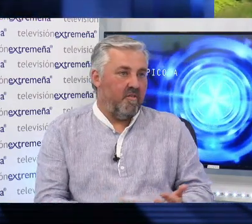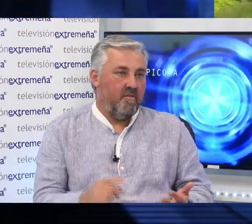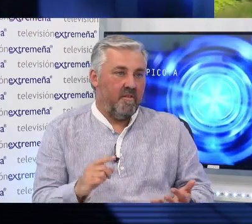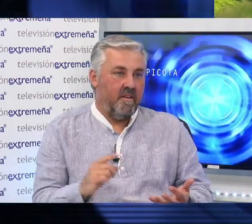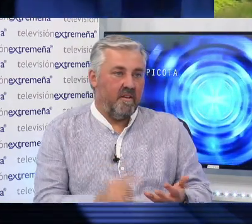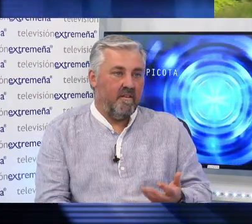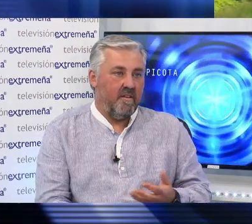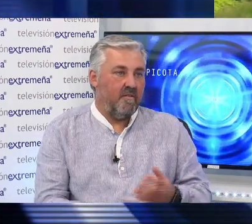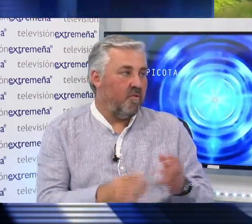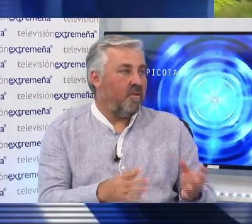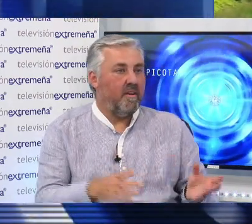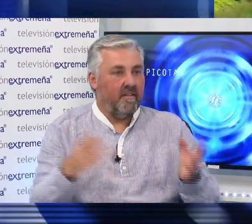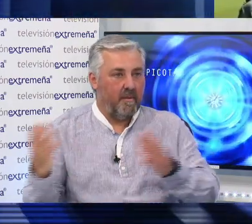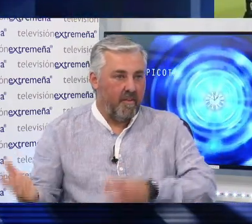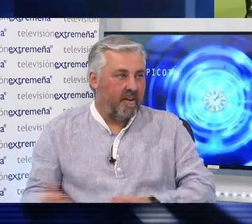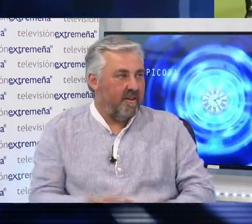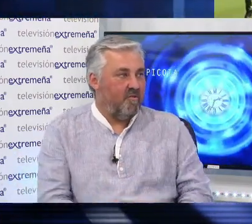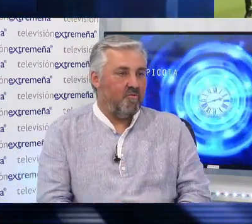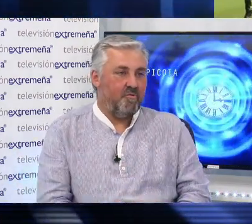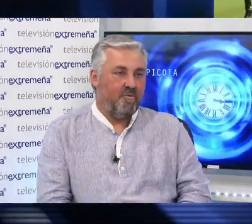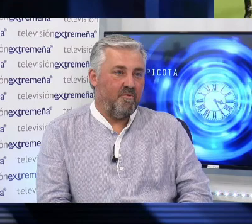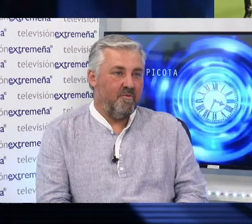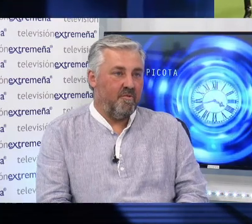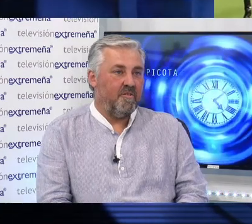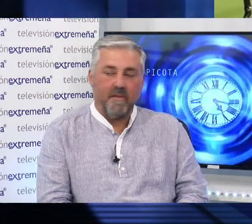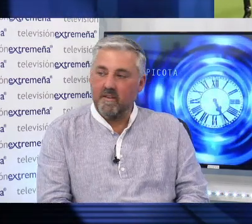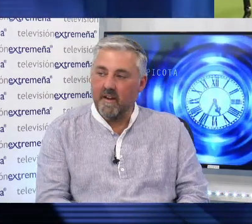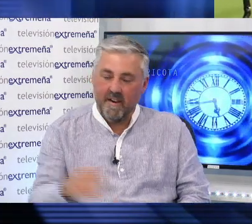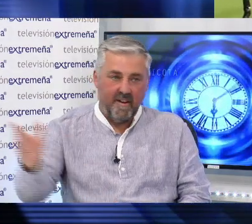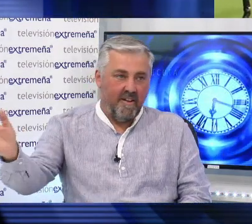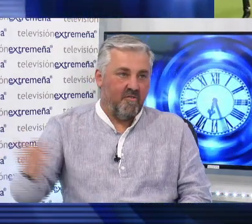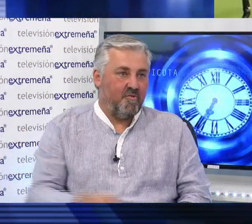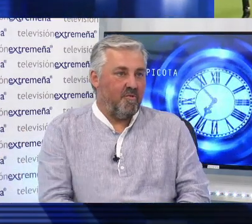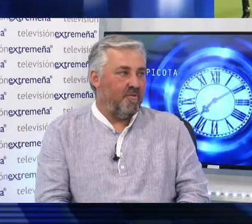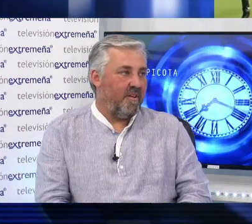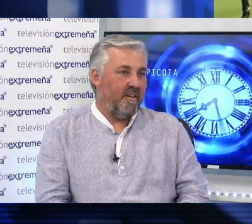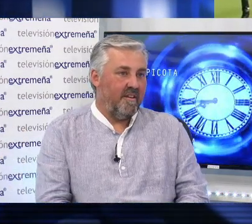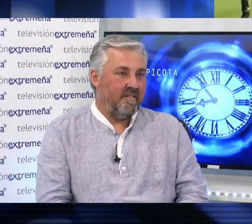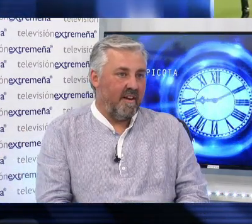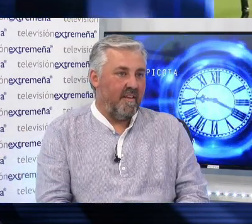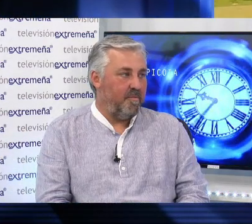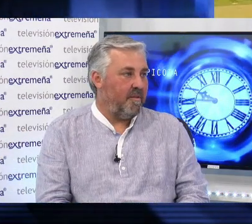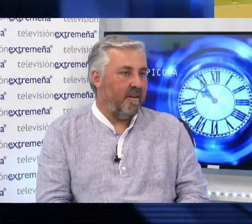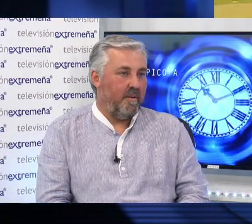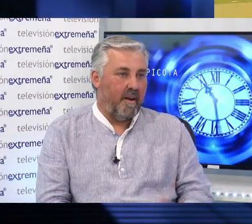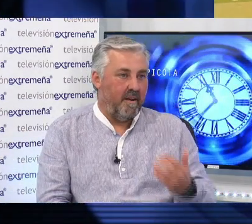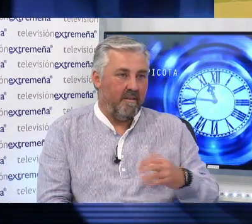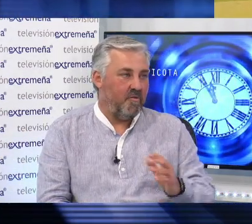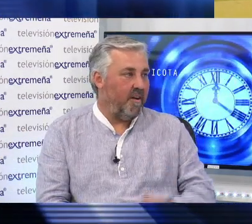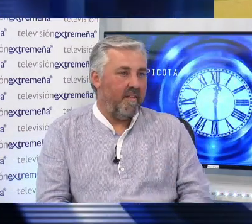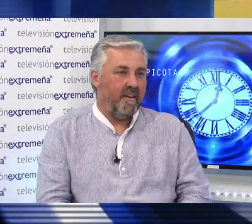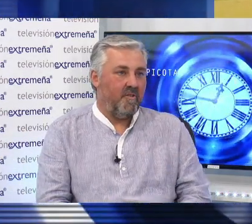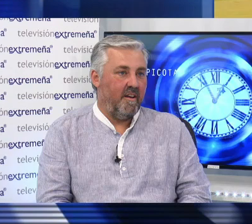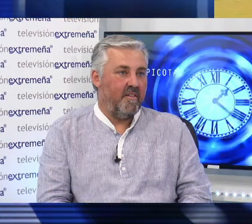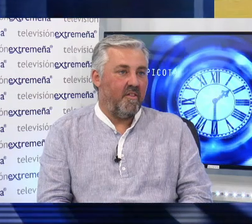indemnizaciones... Luego, ¿qué se va hacer con todo? ¿Dónde se va a echar todo lo que salga de ahí? Porque habrá